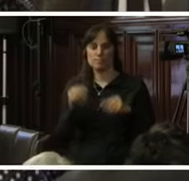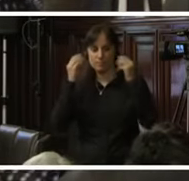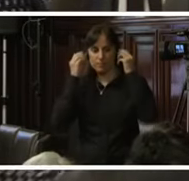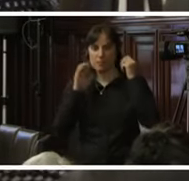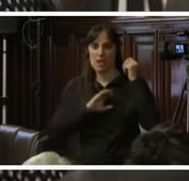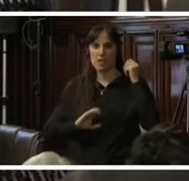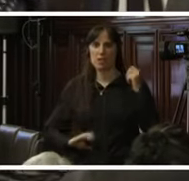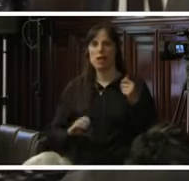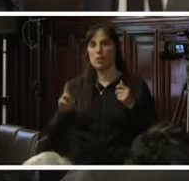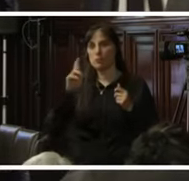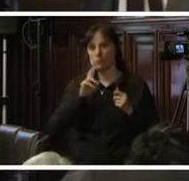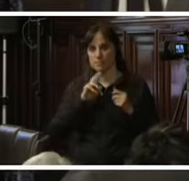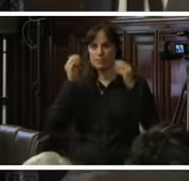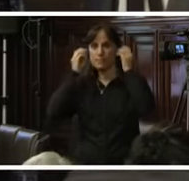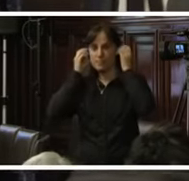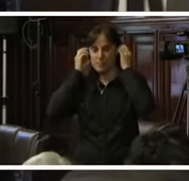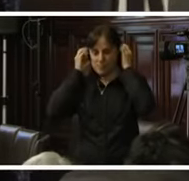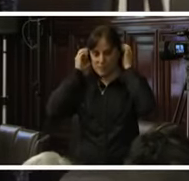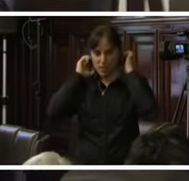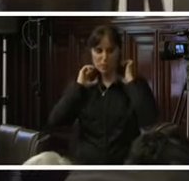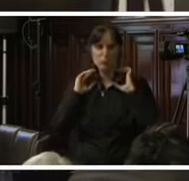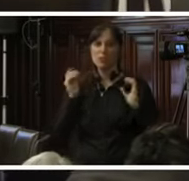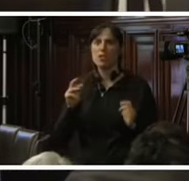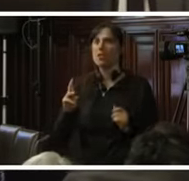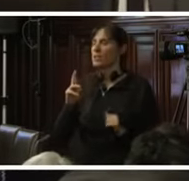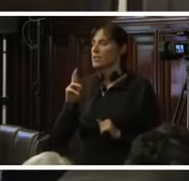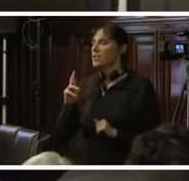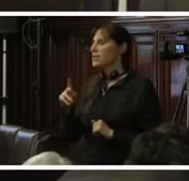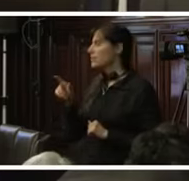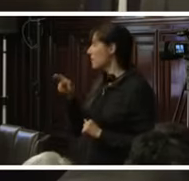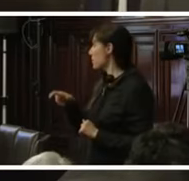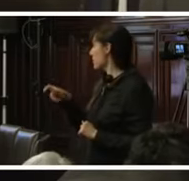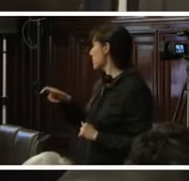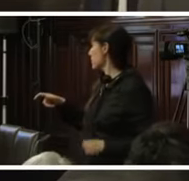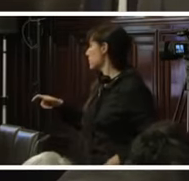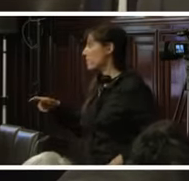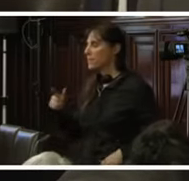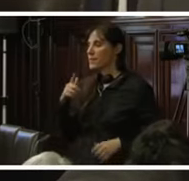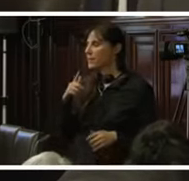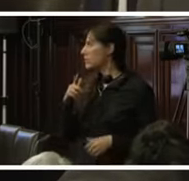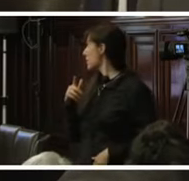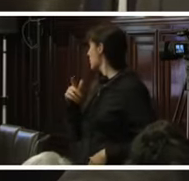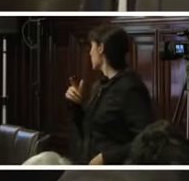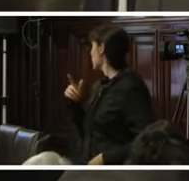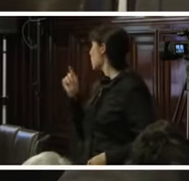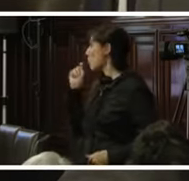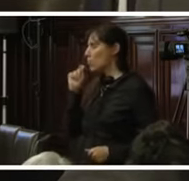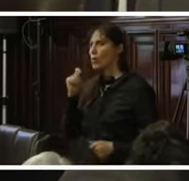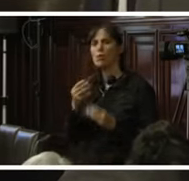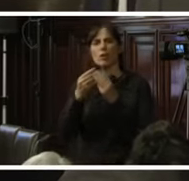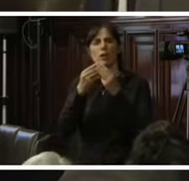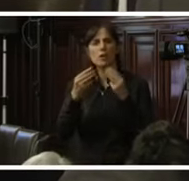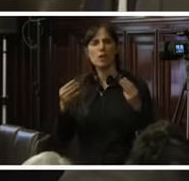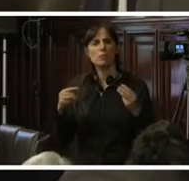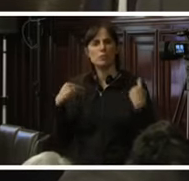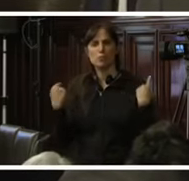comisionados, representantes del Tribunal Constitucional, magistrados, público en general. Nosotros hemos venido